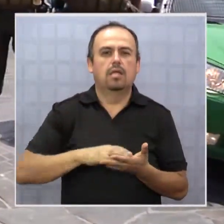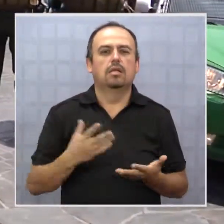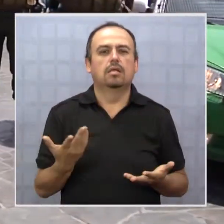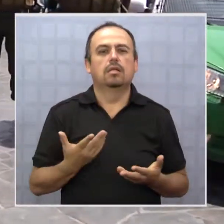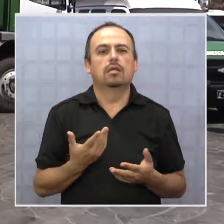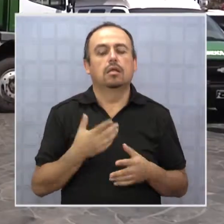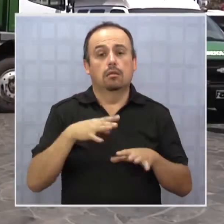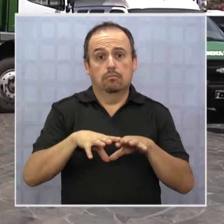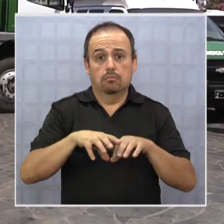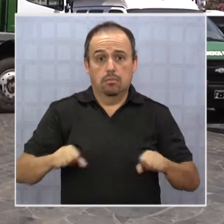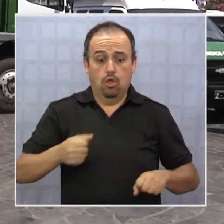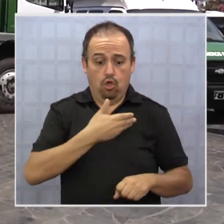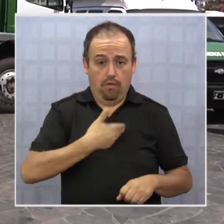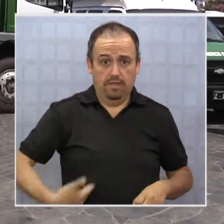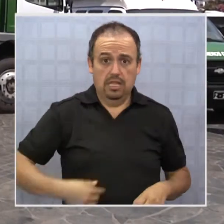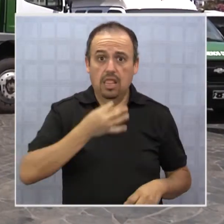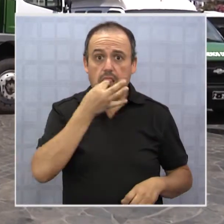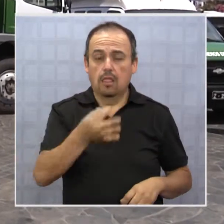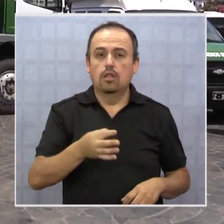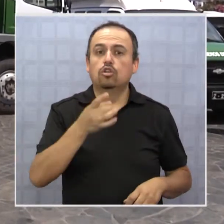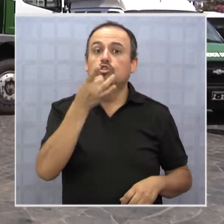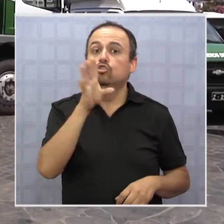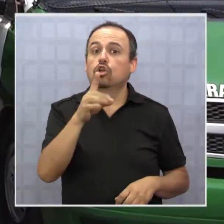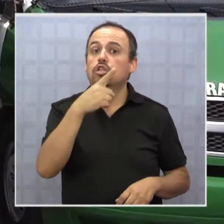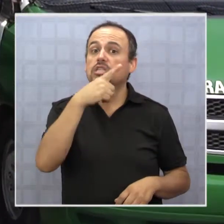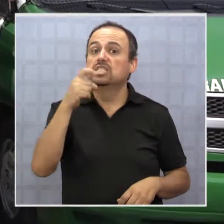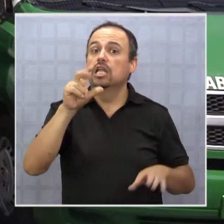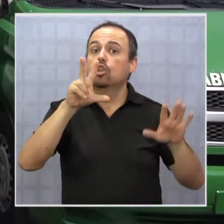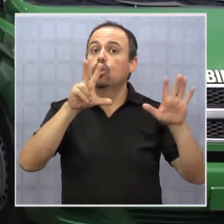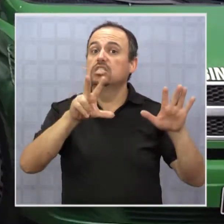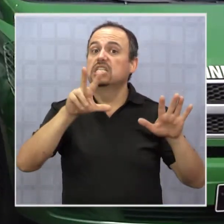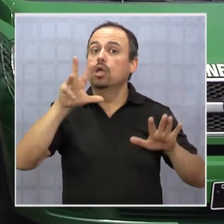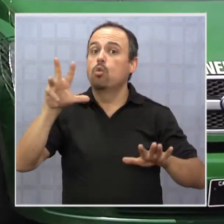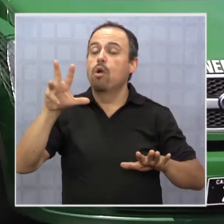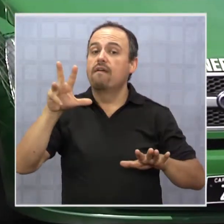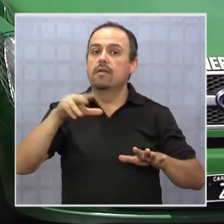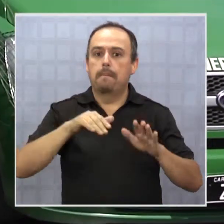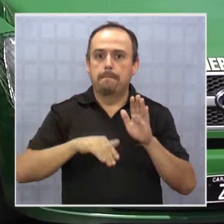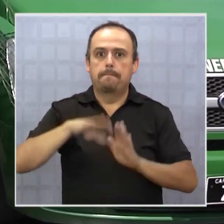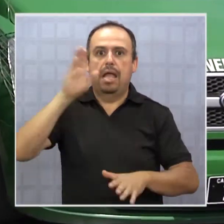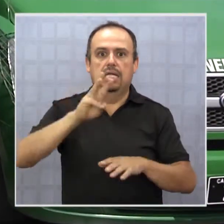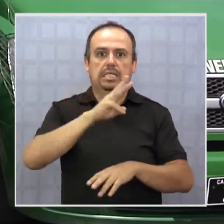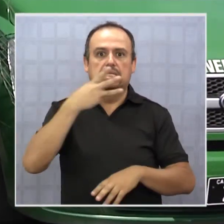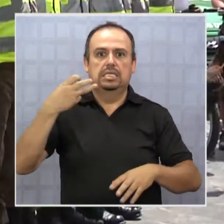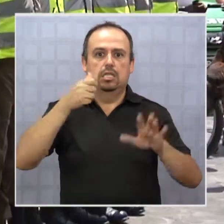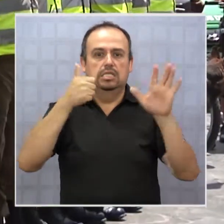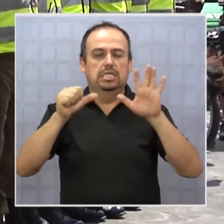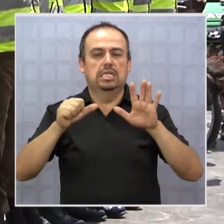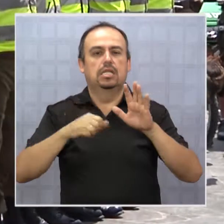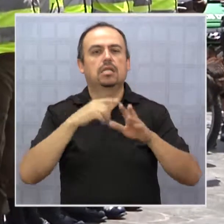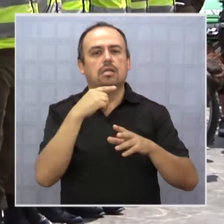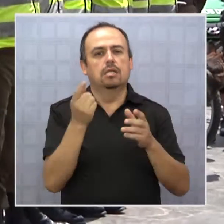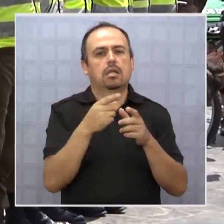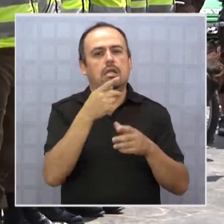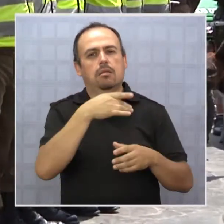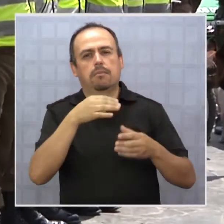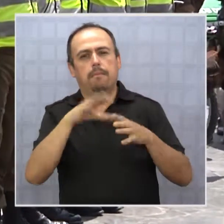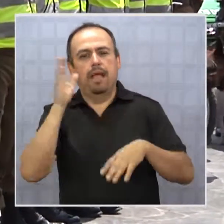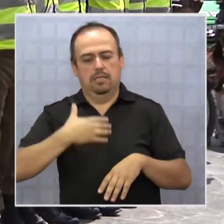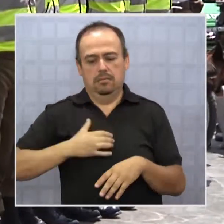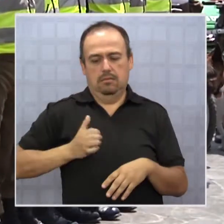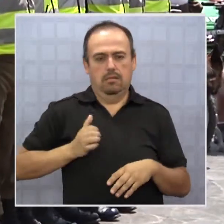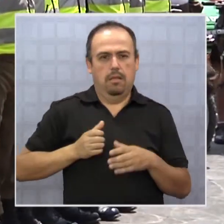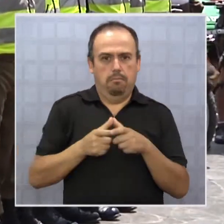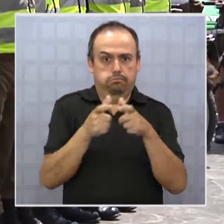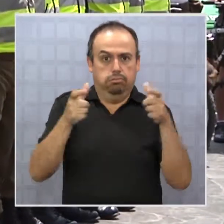siendo que el compromiso del gobierno era de solo 189 y en 83 se ha incrementado la dotación de la